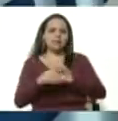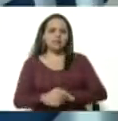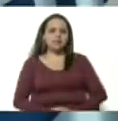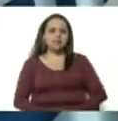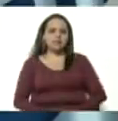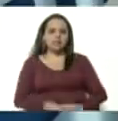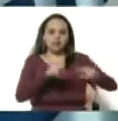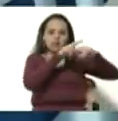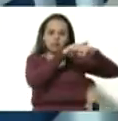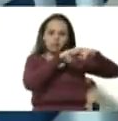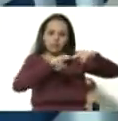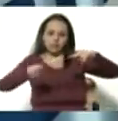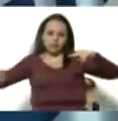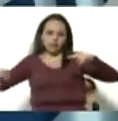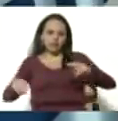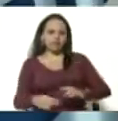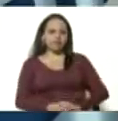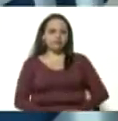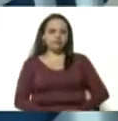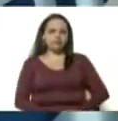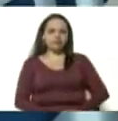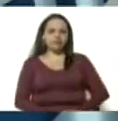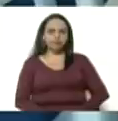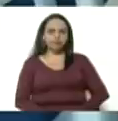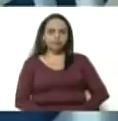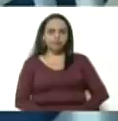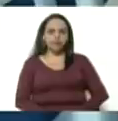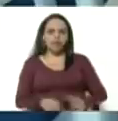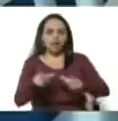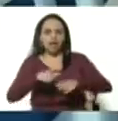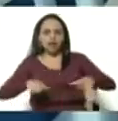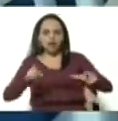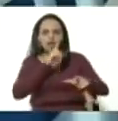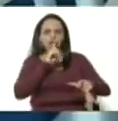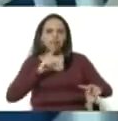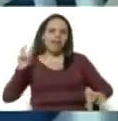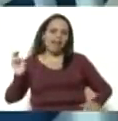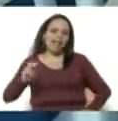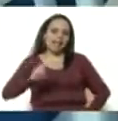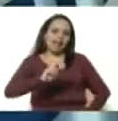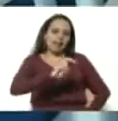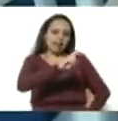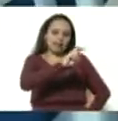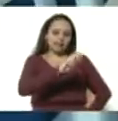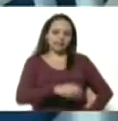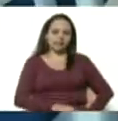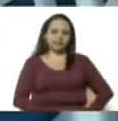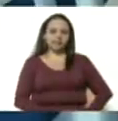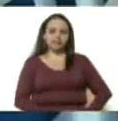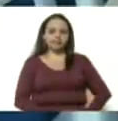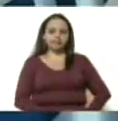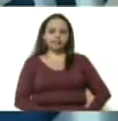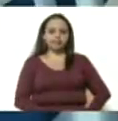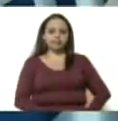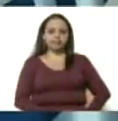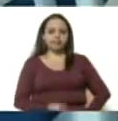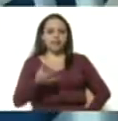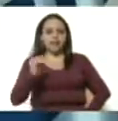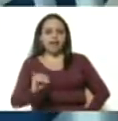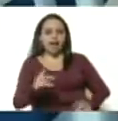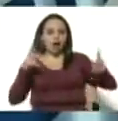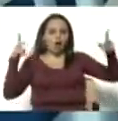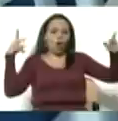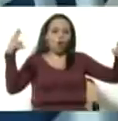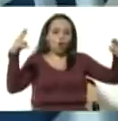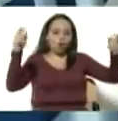teleférico rudimentario en el sector La Escalera, ubicado en el Llano Jorge el cual fue destruido por